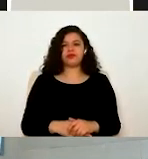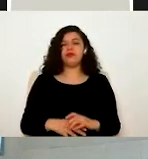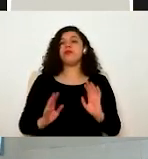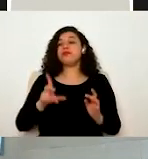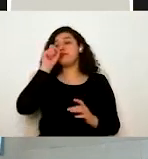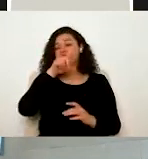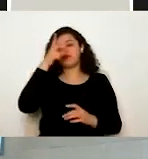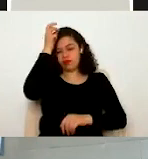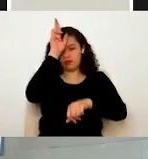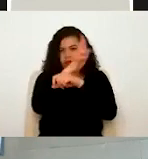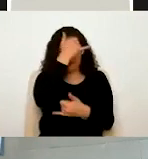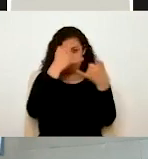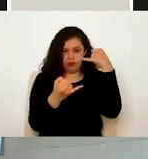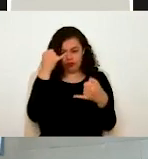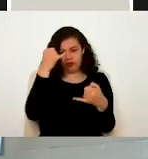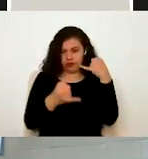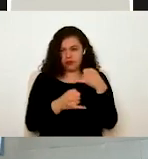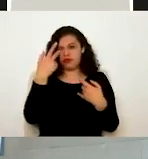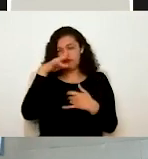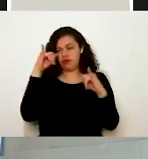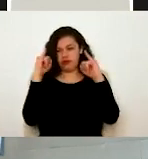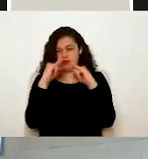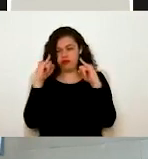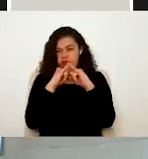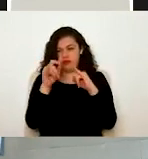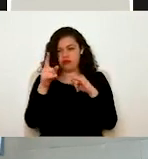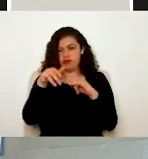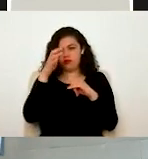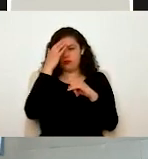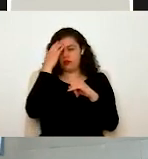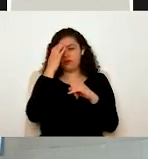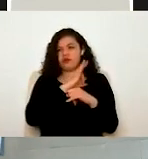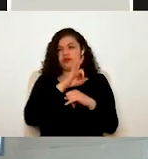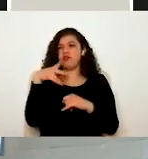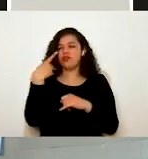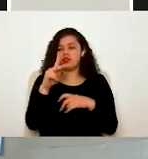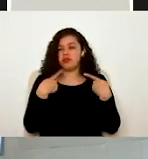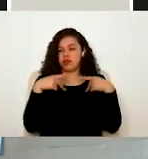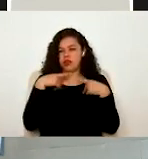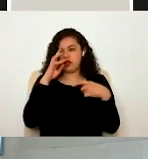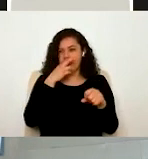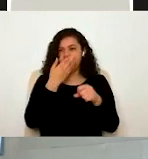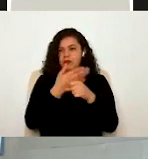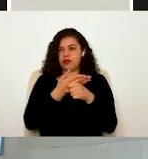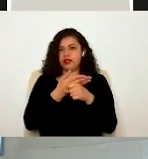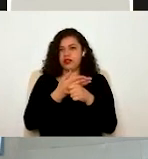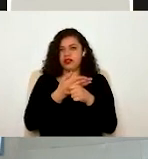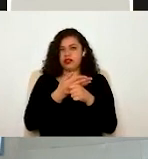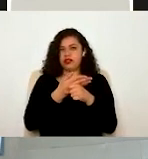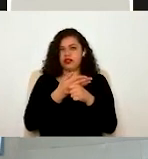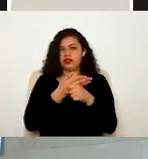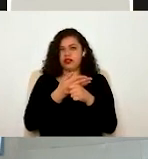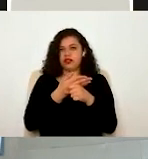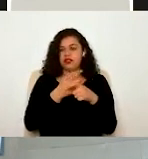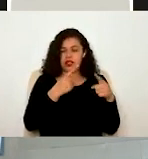través de la cual las instituciones pueden conocer quiénes son los responsables. Y